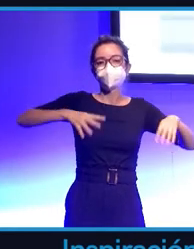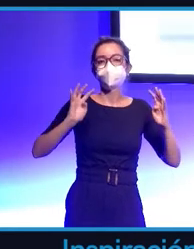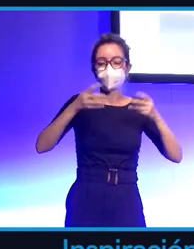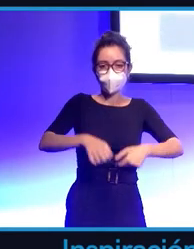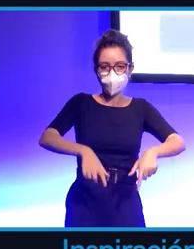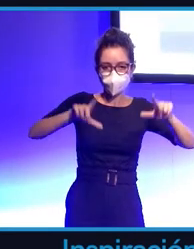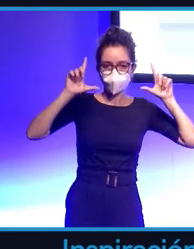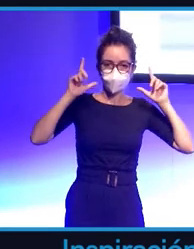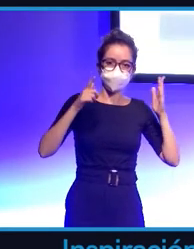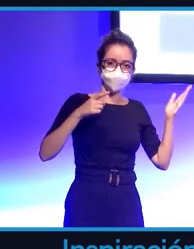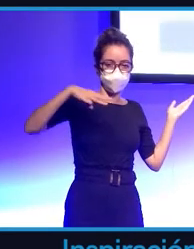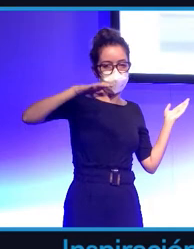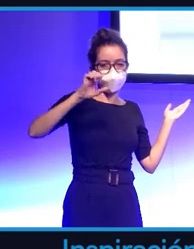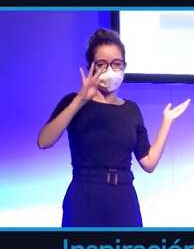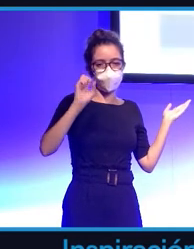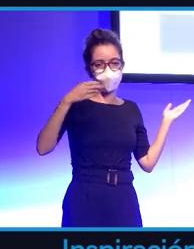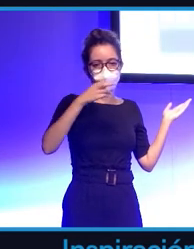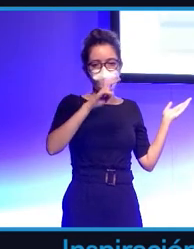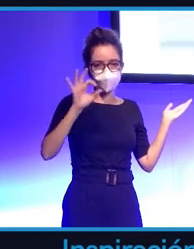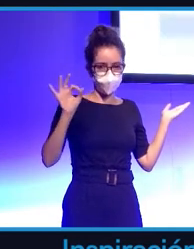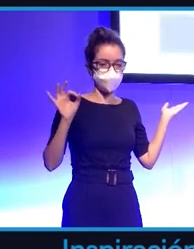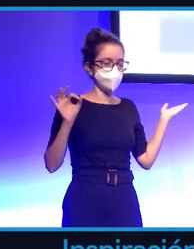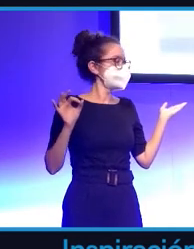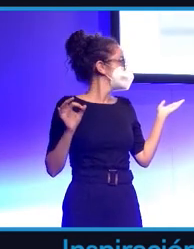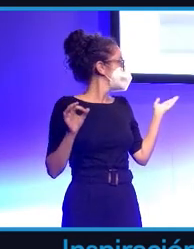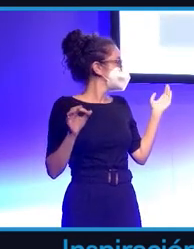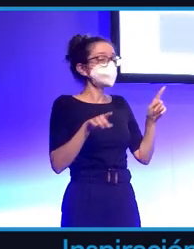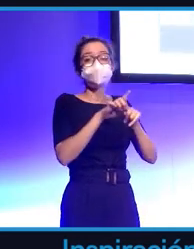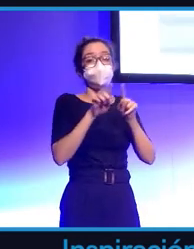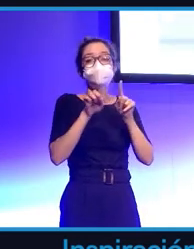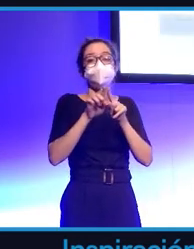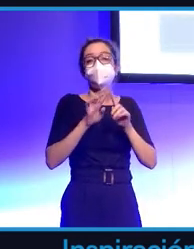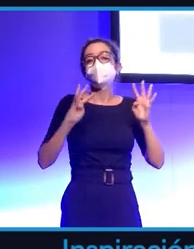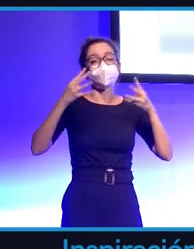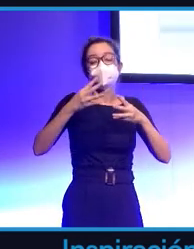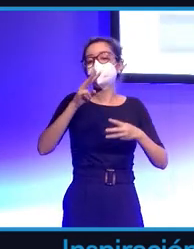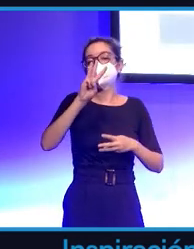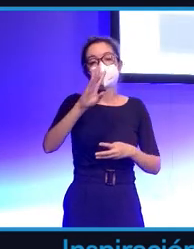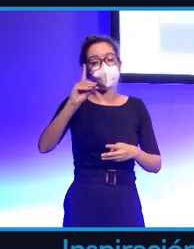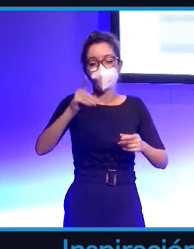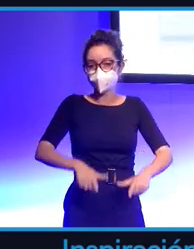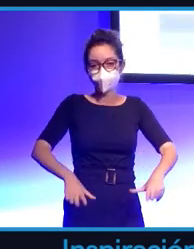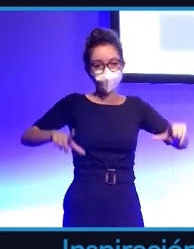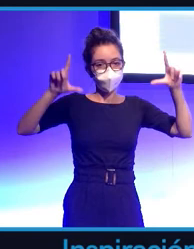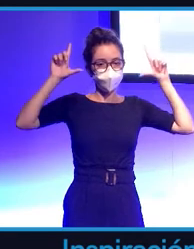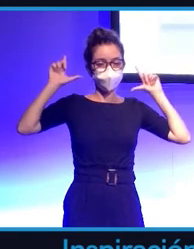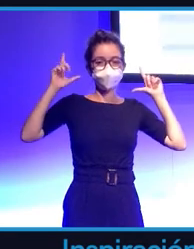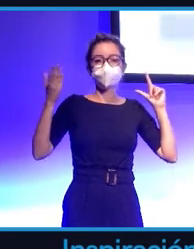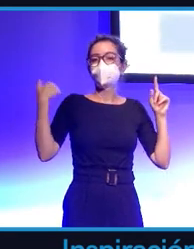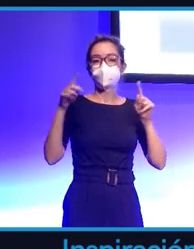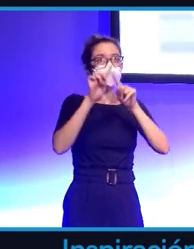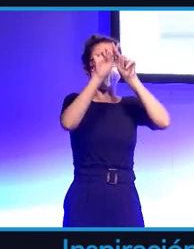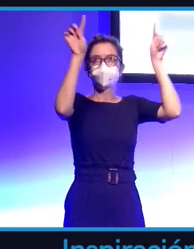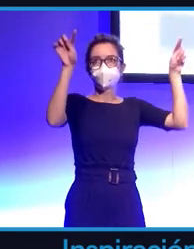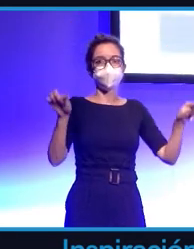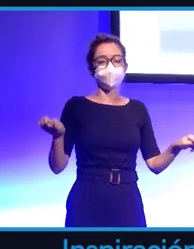de esta forma para entenderlo yo también. Básicamente es como un nuevo internet tridimensional. El marco que conocíamos hasta ahora, era un marco cuadrado